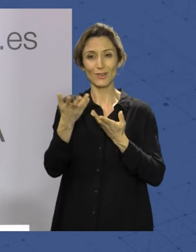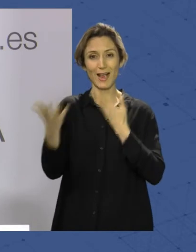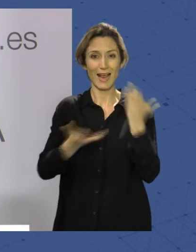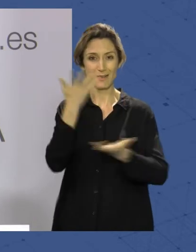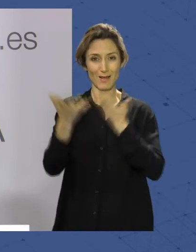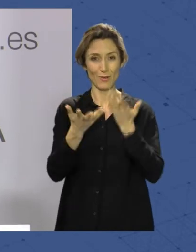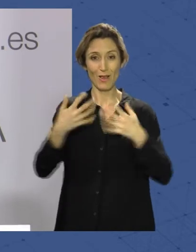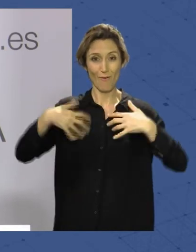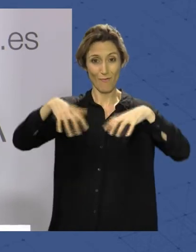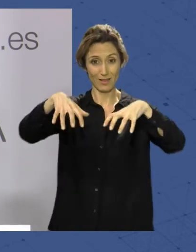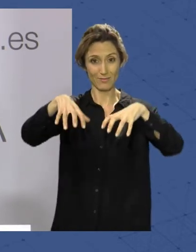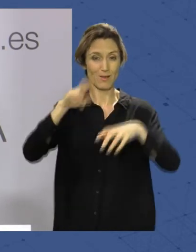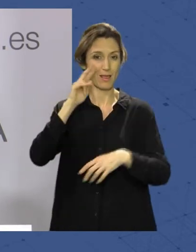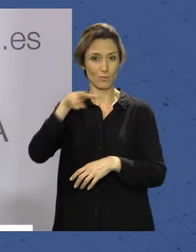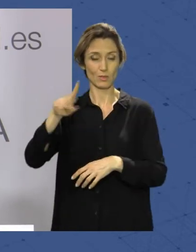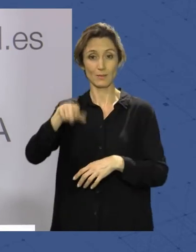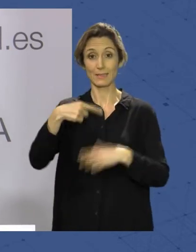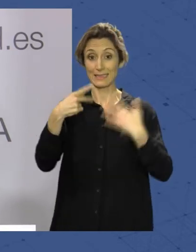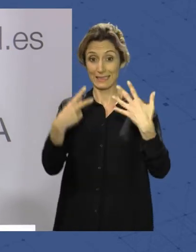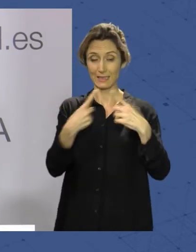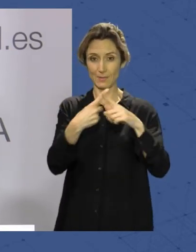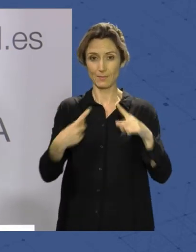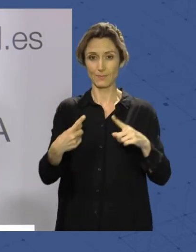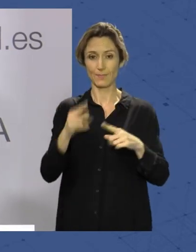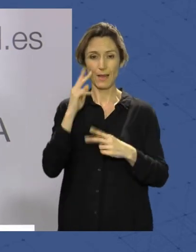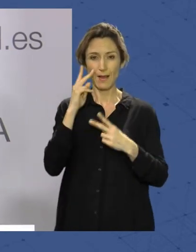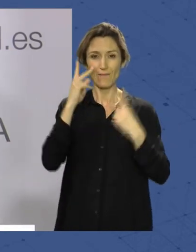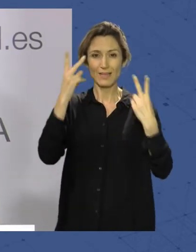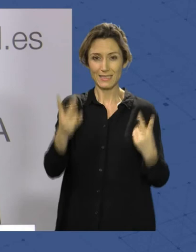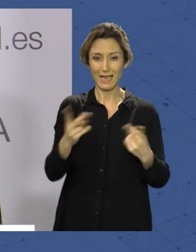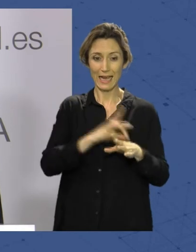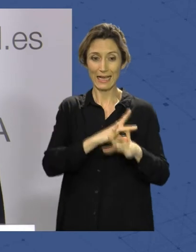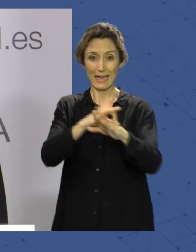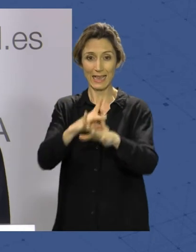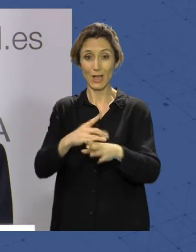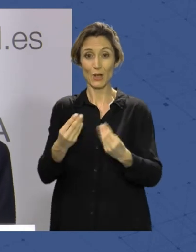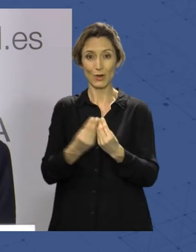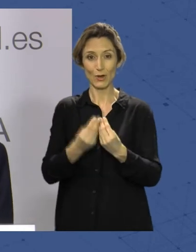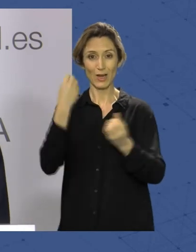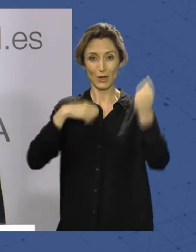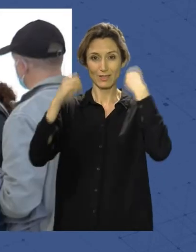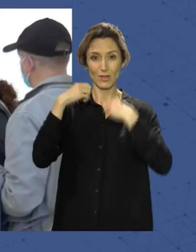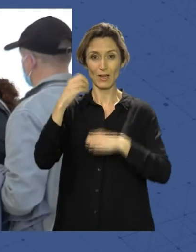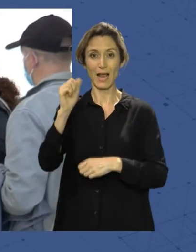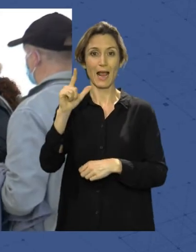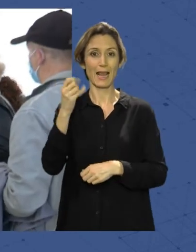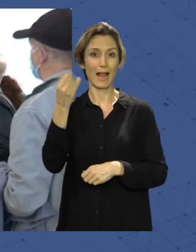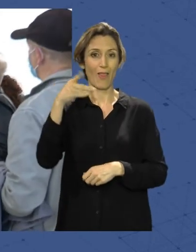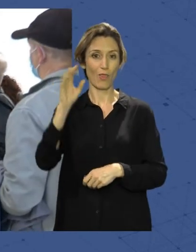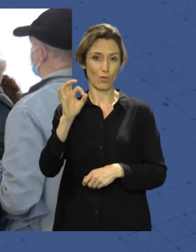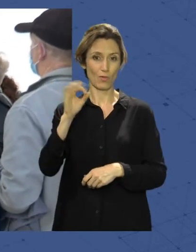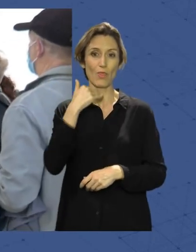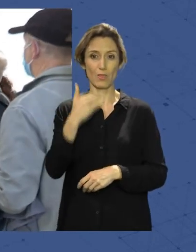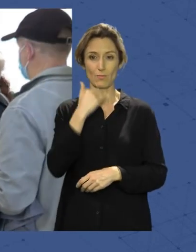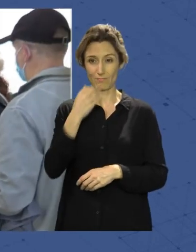del Museo y a las 7 y media visita guiada con el conservador Alejandro Zamora. Una de las propuestas